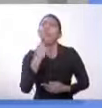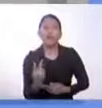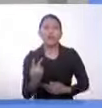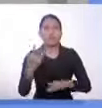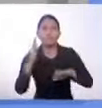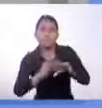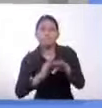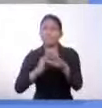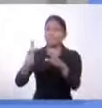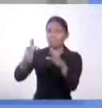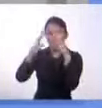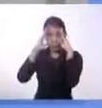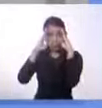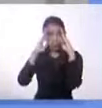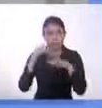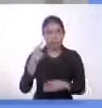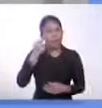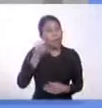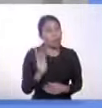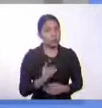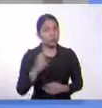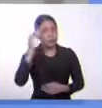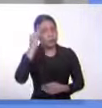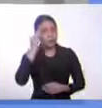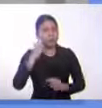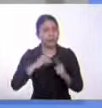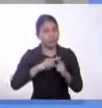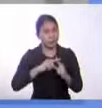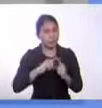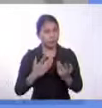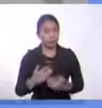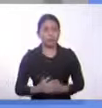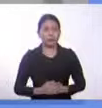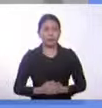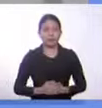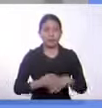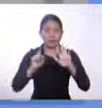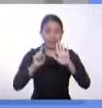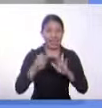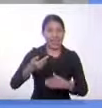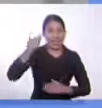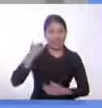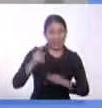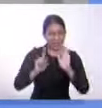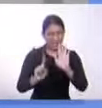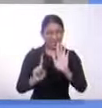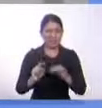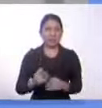ejemplo, sabemos positivamente que hace seis años también